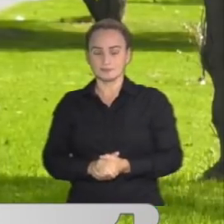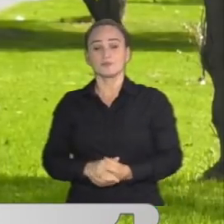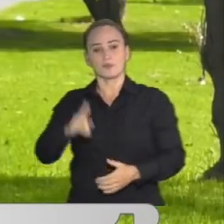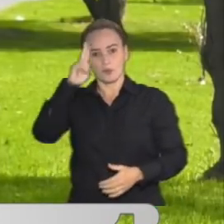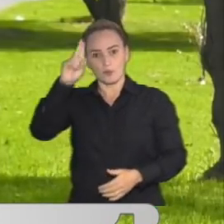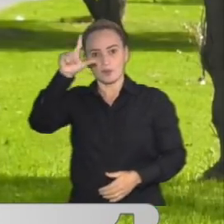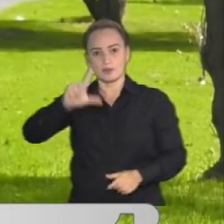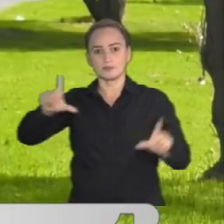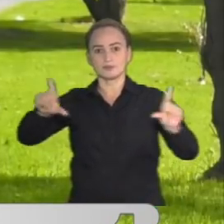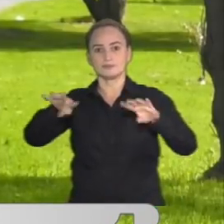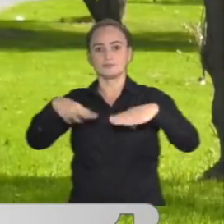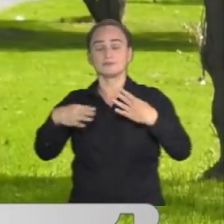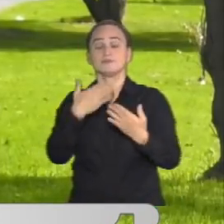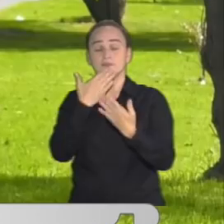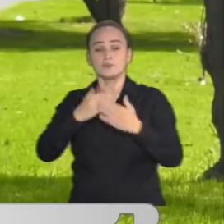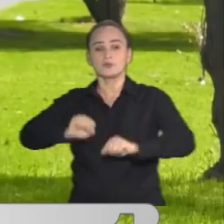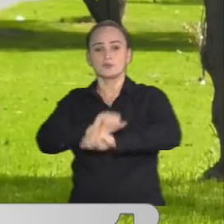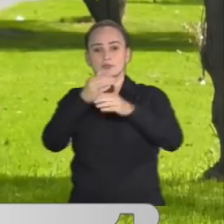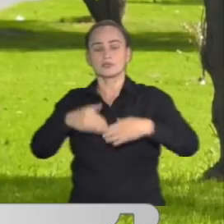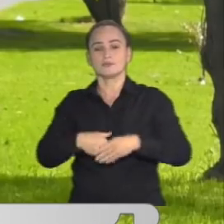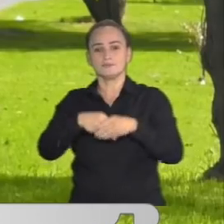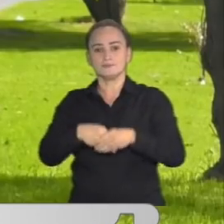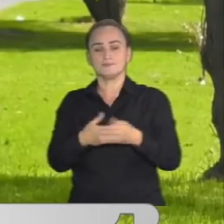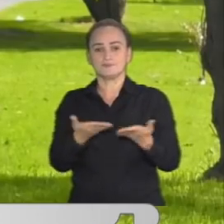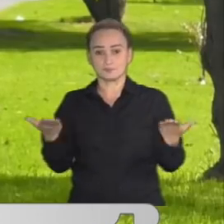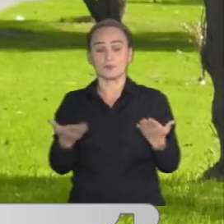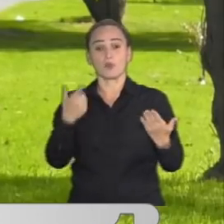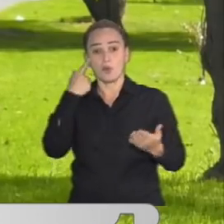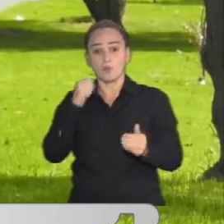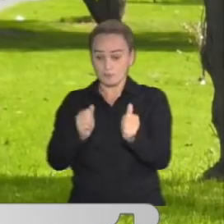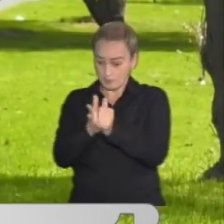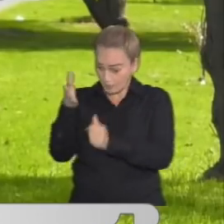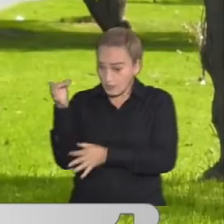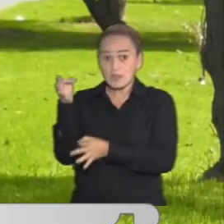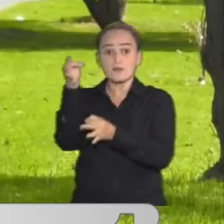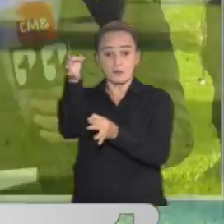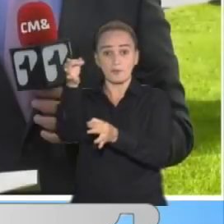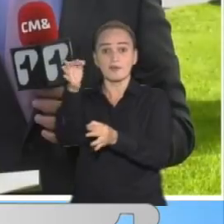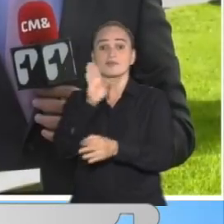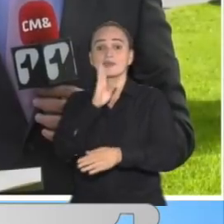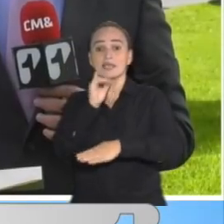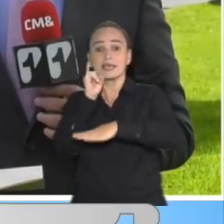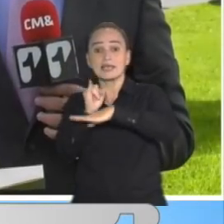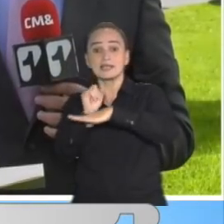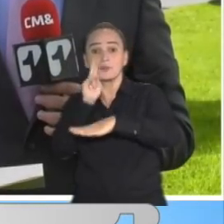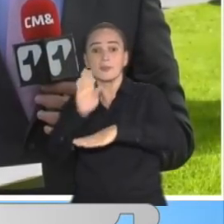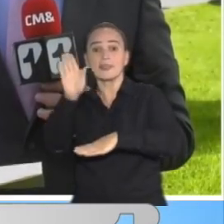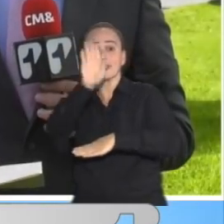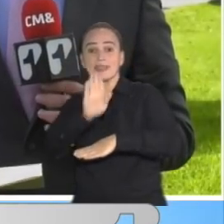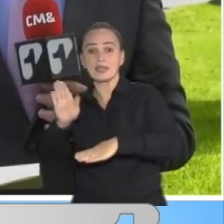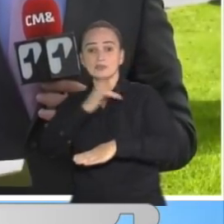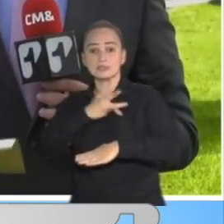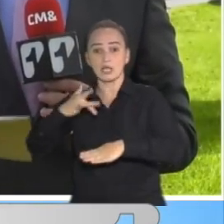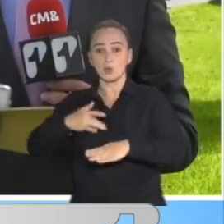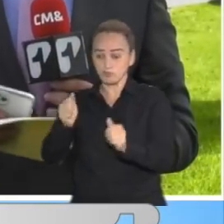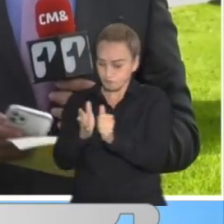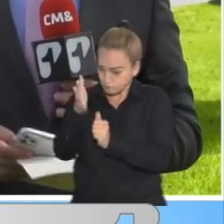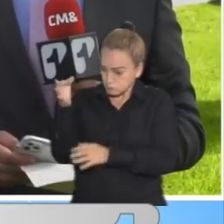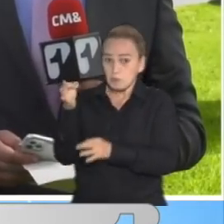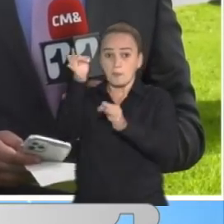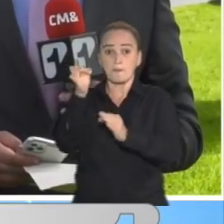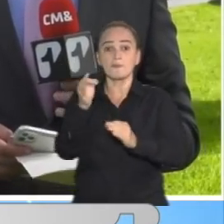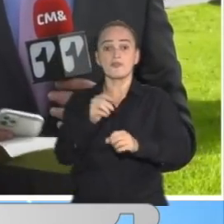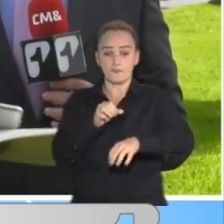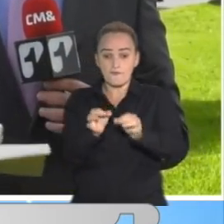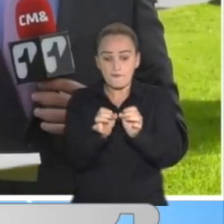Hola, Luisa y televidentes. Cordial salud y buen día. Pues es el informe más reciente del Instituto Nacional de Salud. Entre el